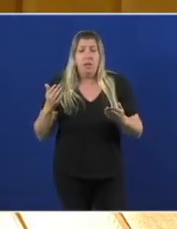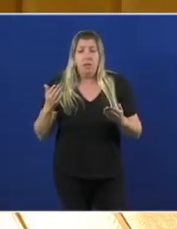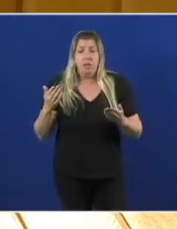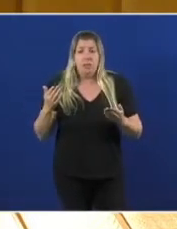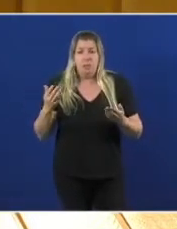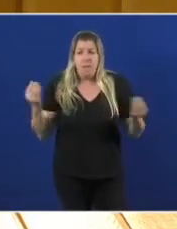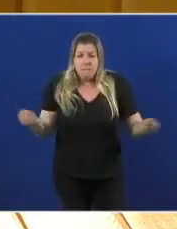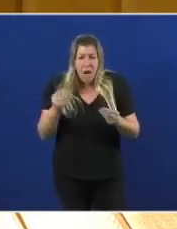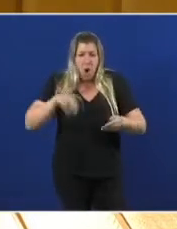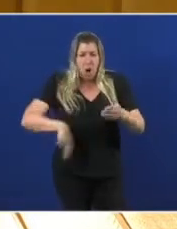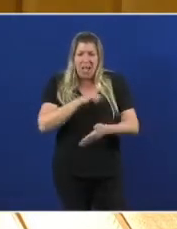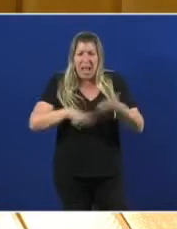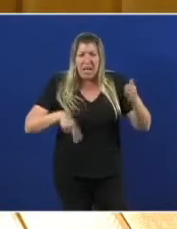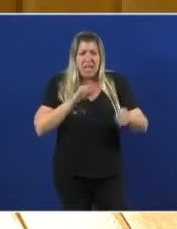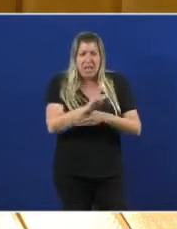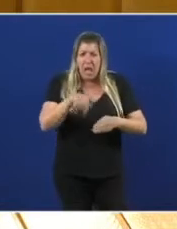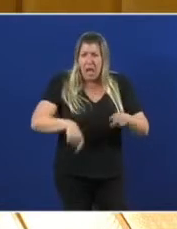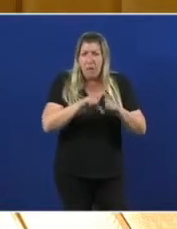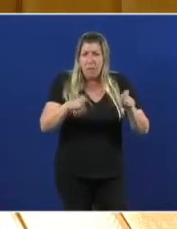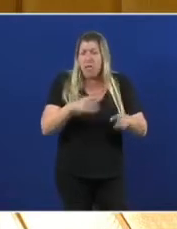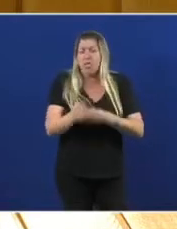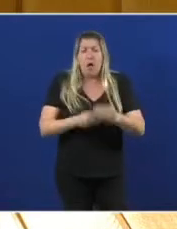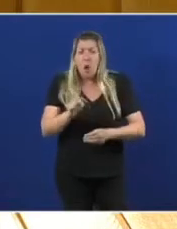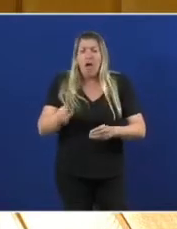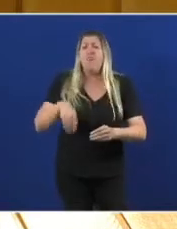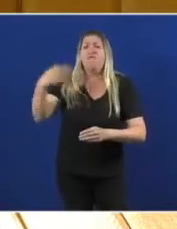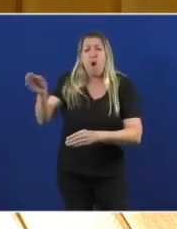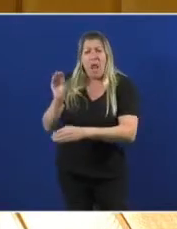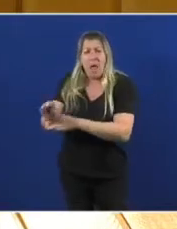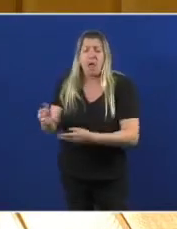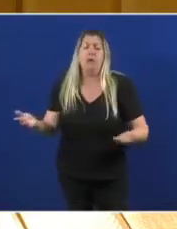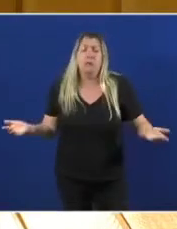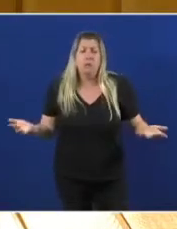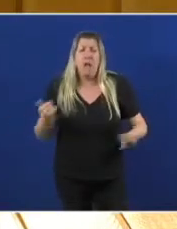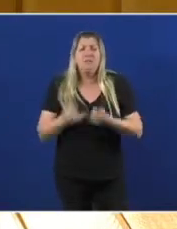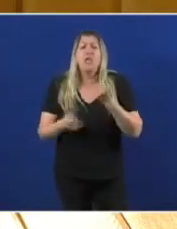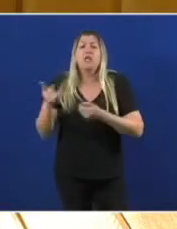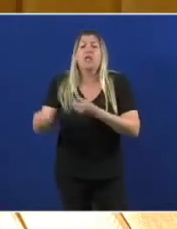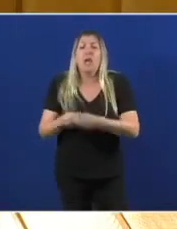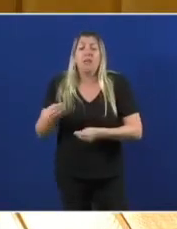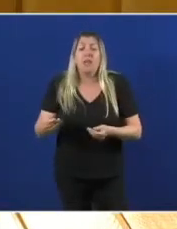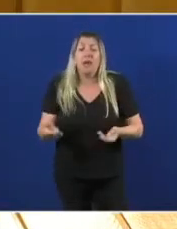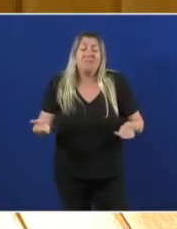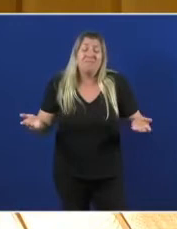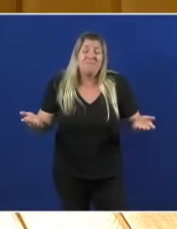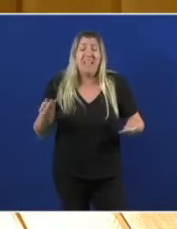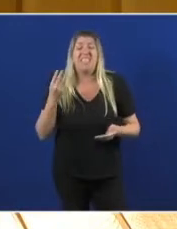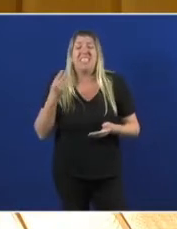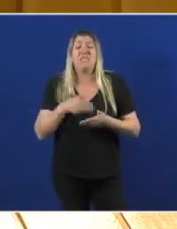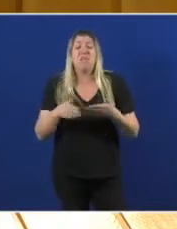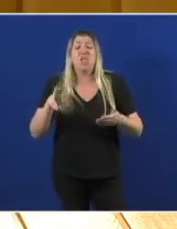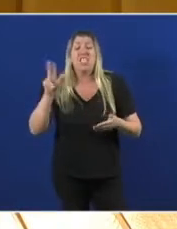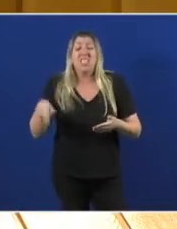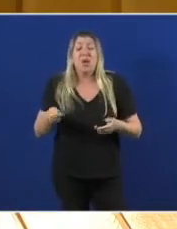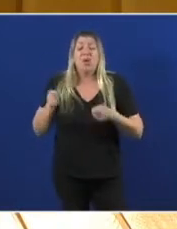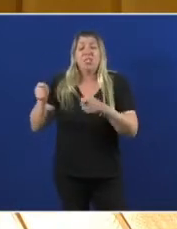empresas e de emprego aquí. E cale a súa resposta? Puse darlle tres millóns de euros á